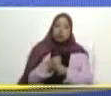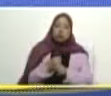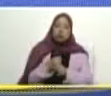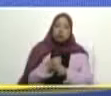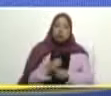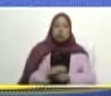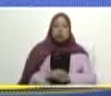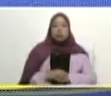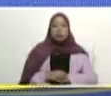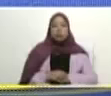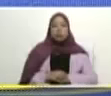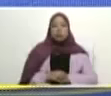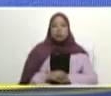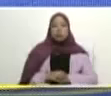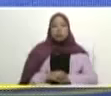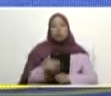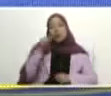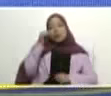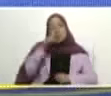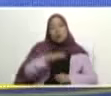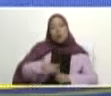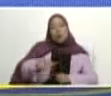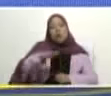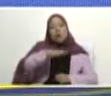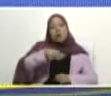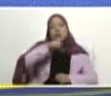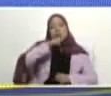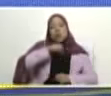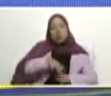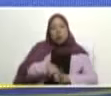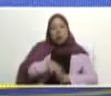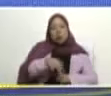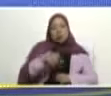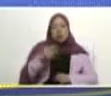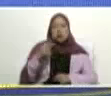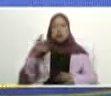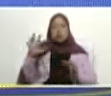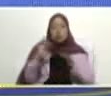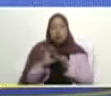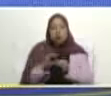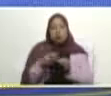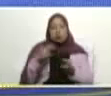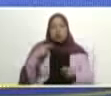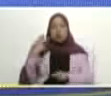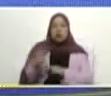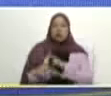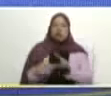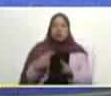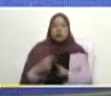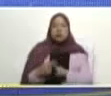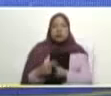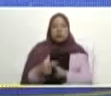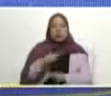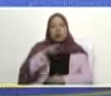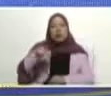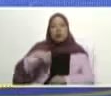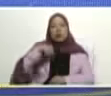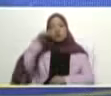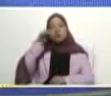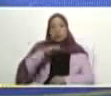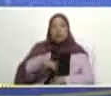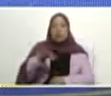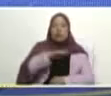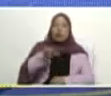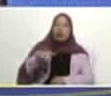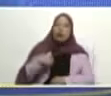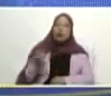me he dado cuenta que nosotros somos un pueblo histórico único en la humanidad me dice él eso que es nuestro pueblo lo que nosotros